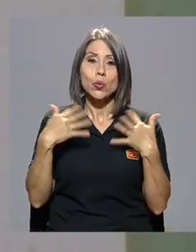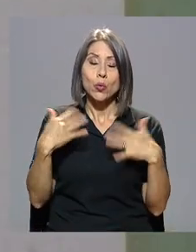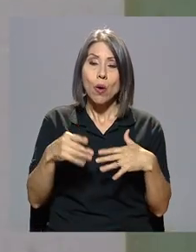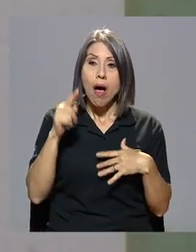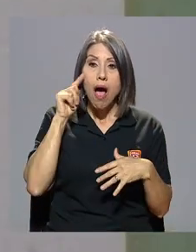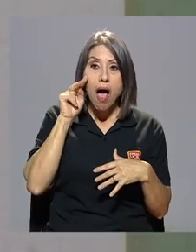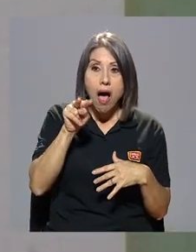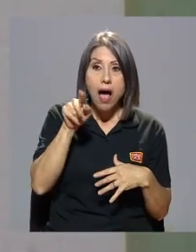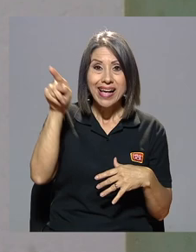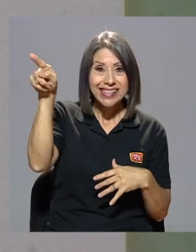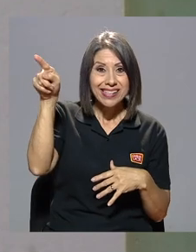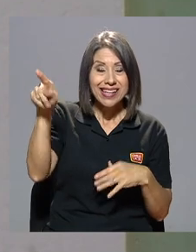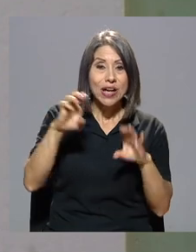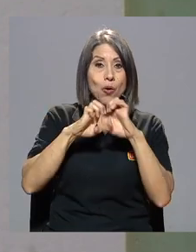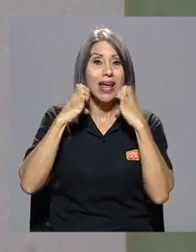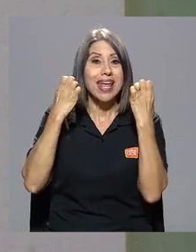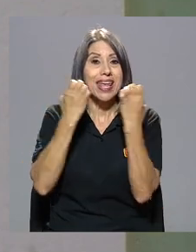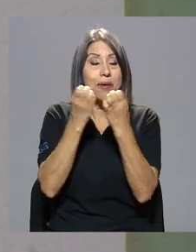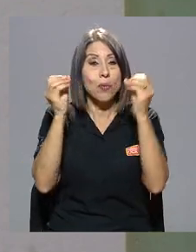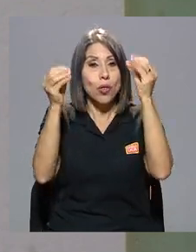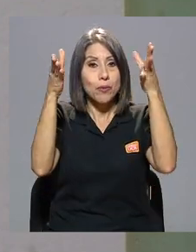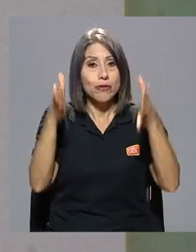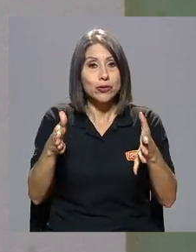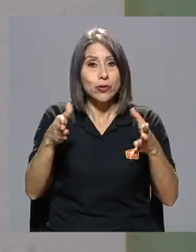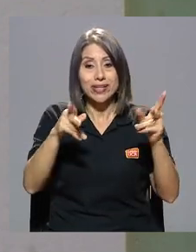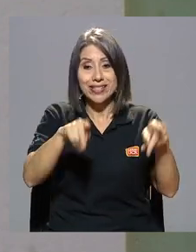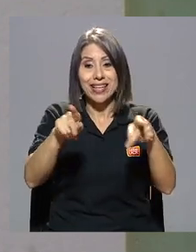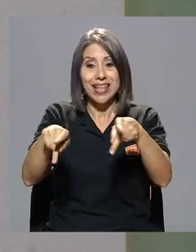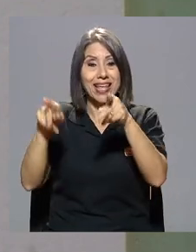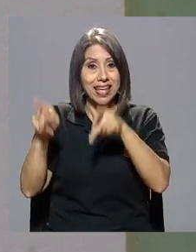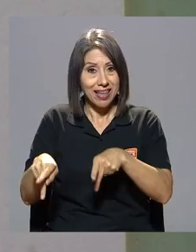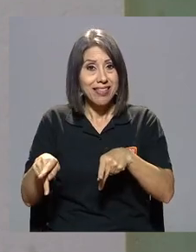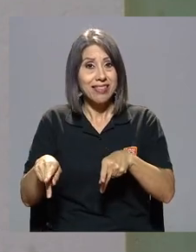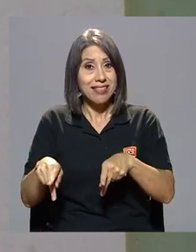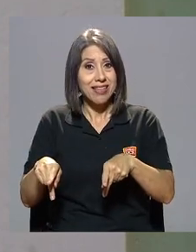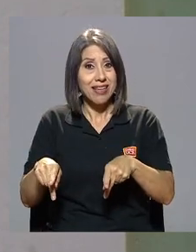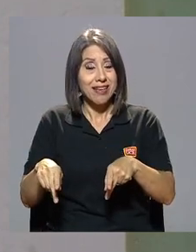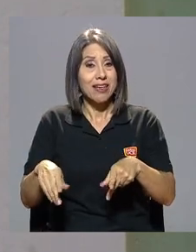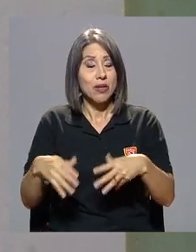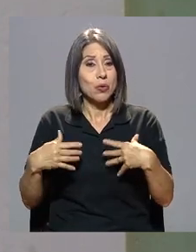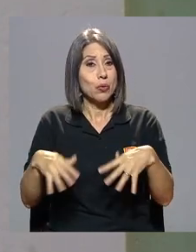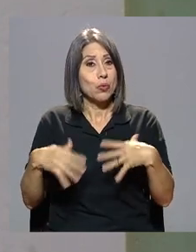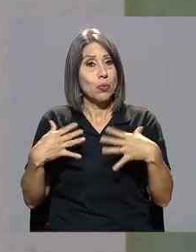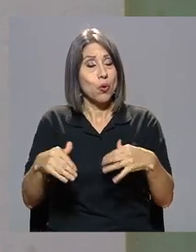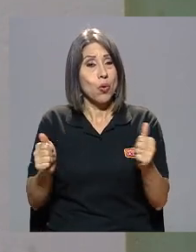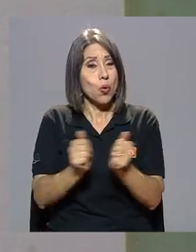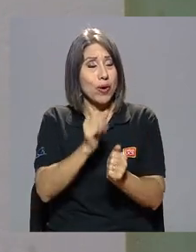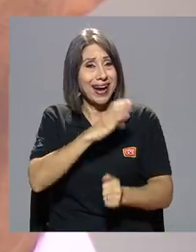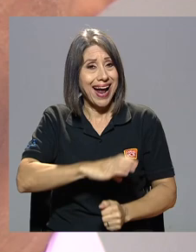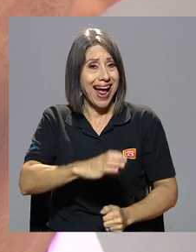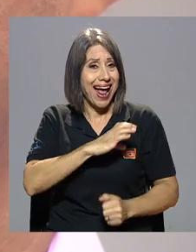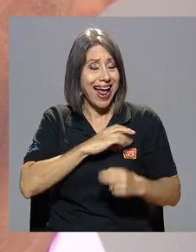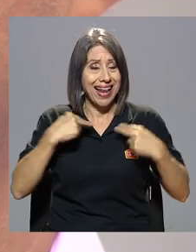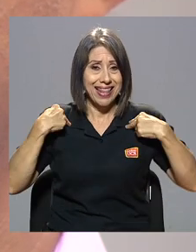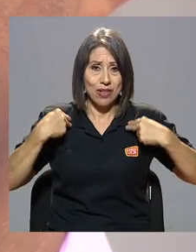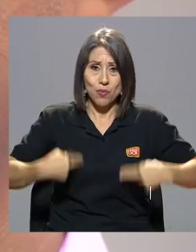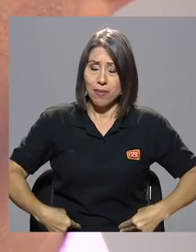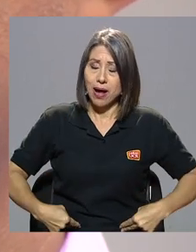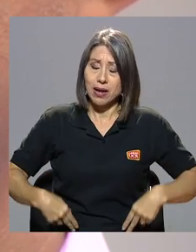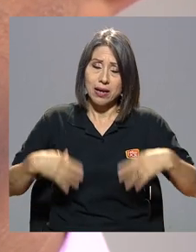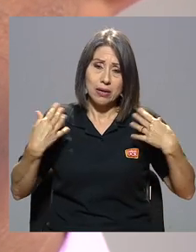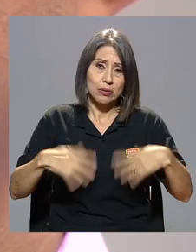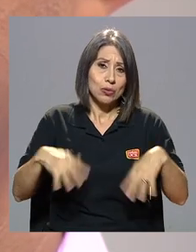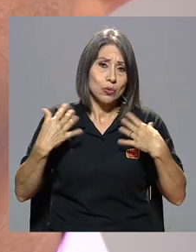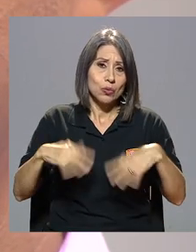equipo de profesores y de gente y lo voy a decir claramente en primer lugar con una calidad humana